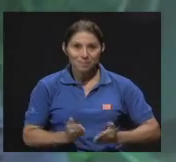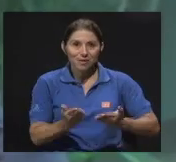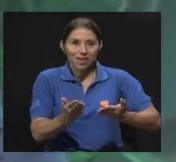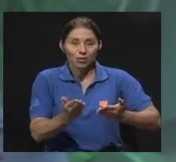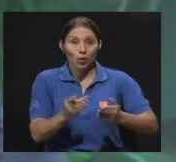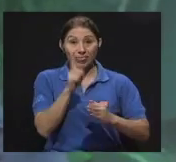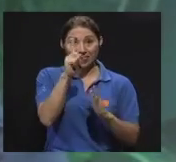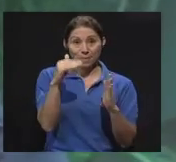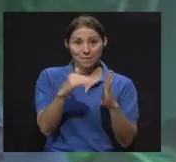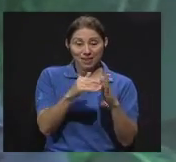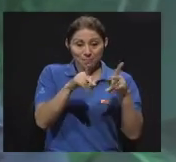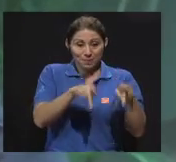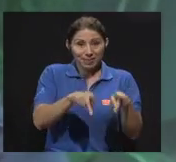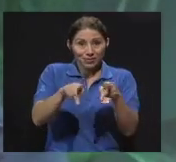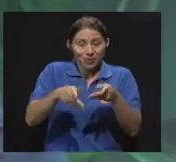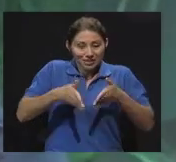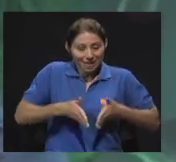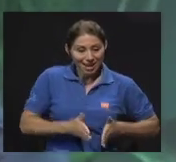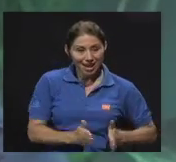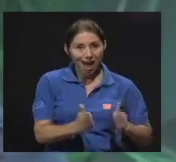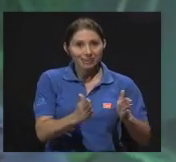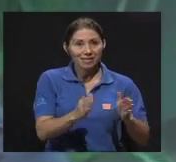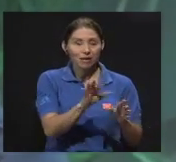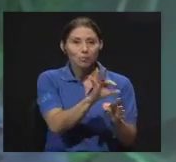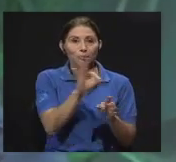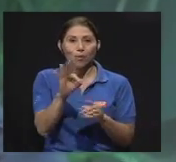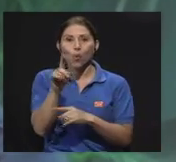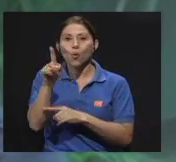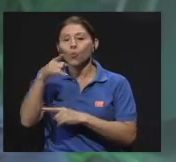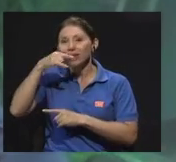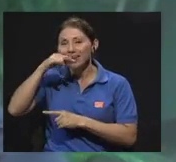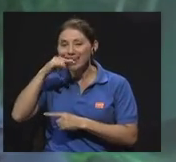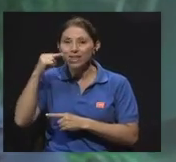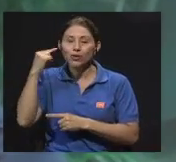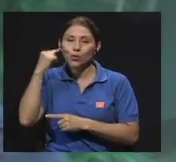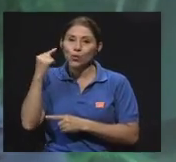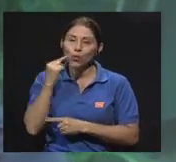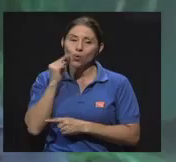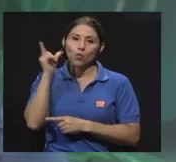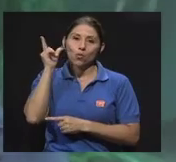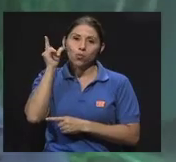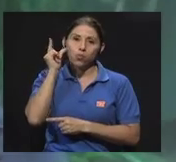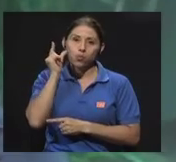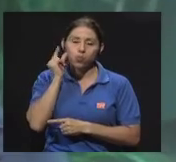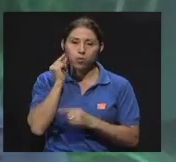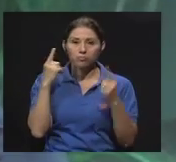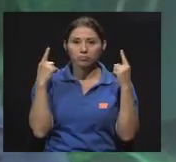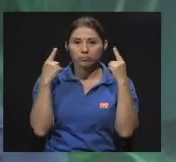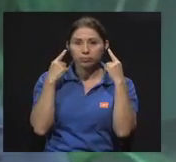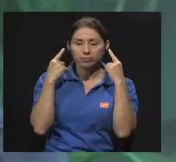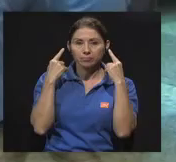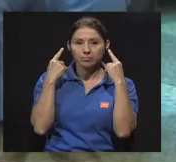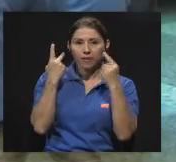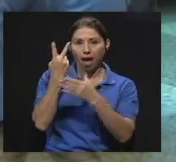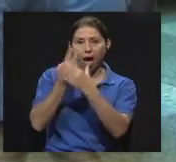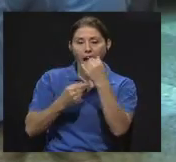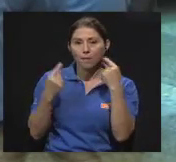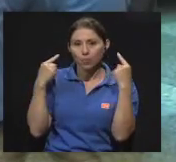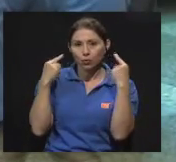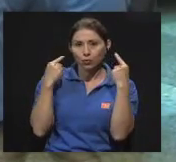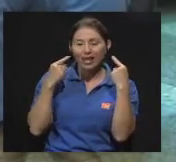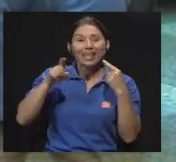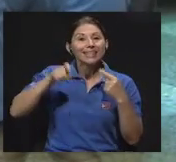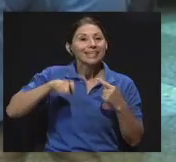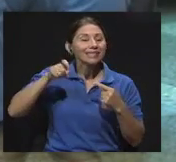mil nacimientos vivos tenemos un niño que nace con sordera profunda bilateral, que